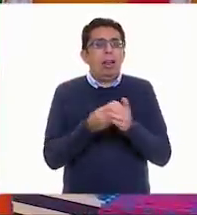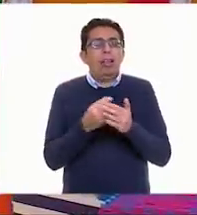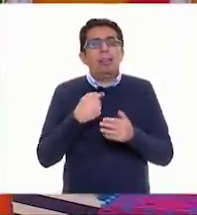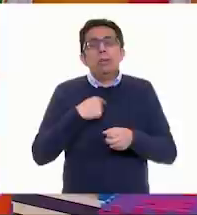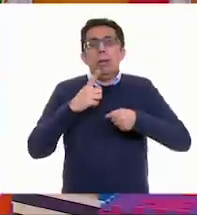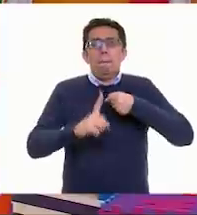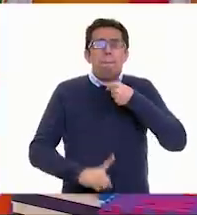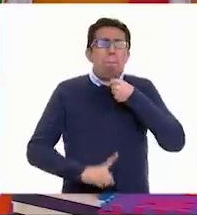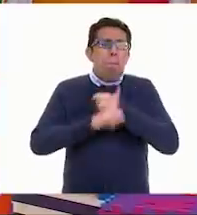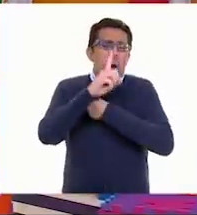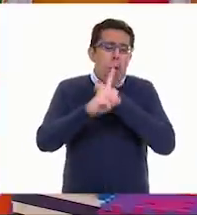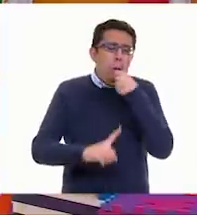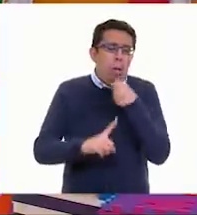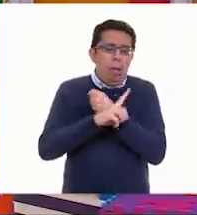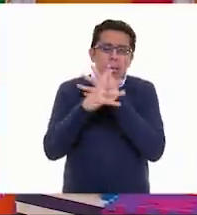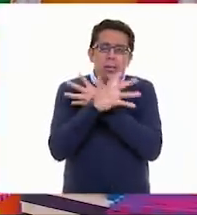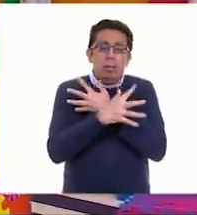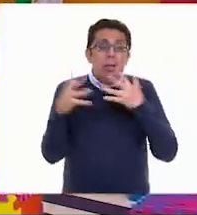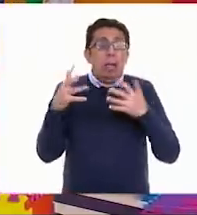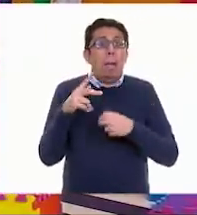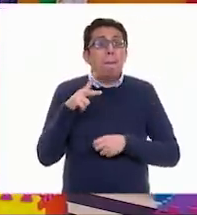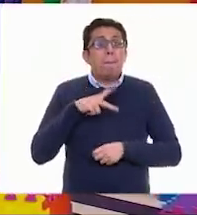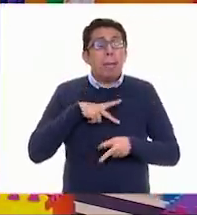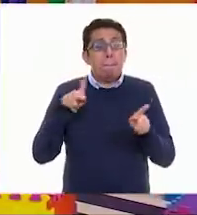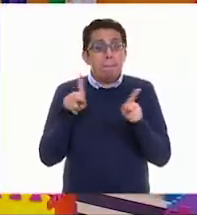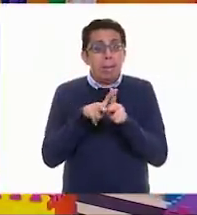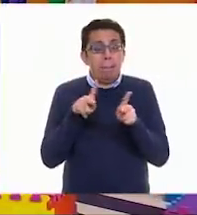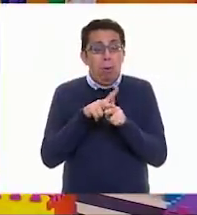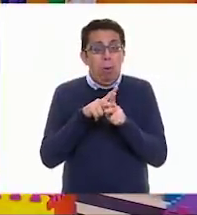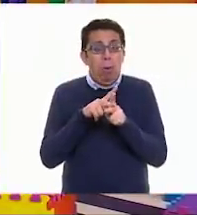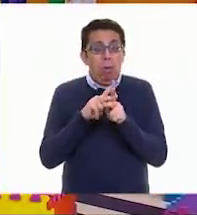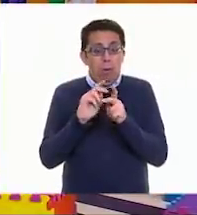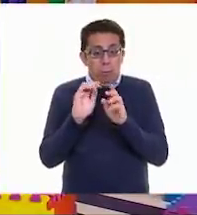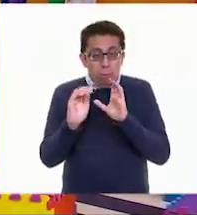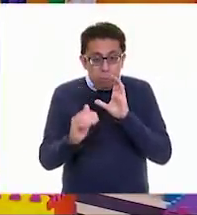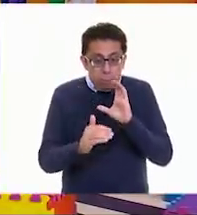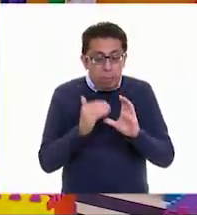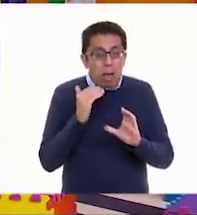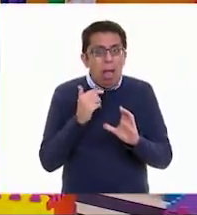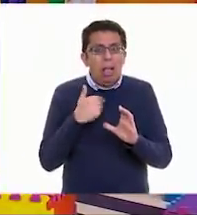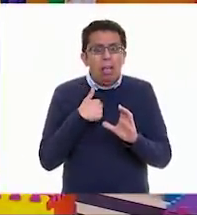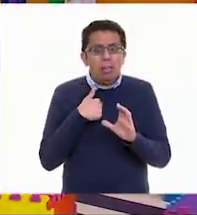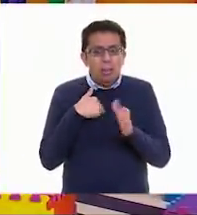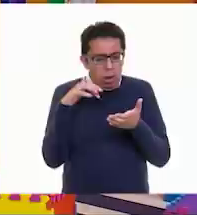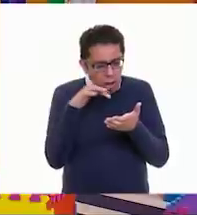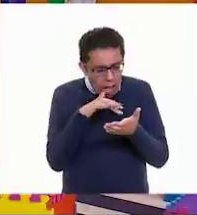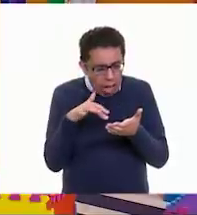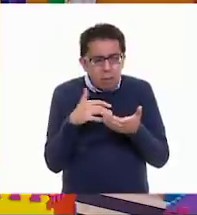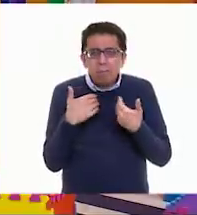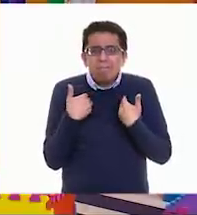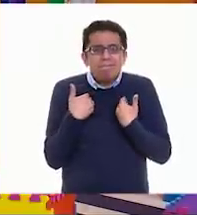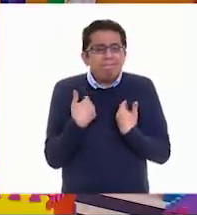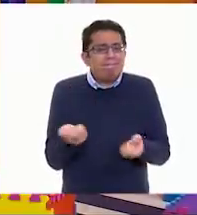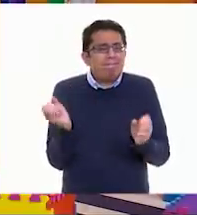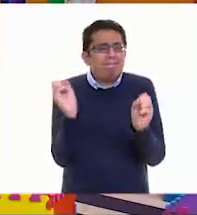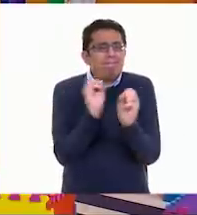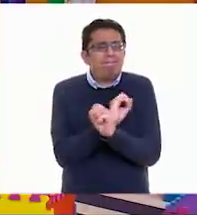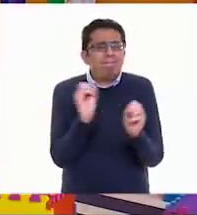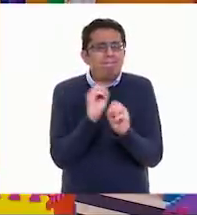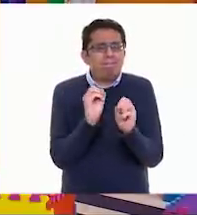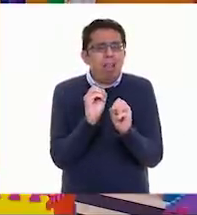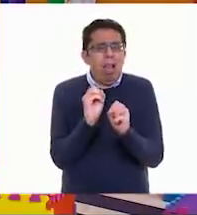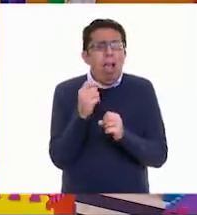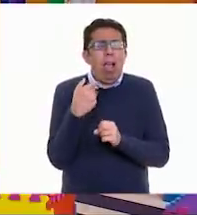problema. A ver, dime, ¿qué te pasó? Mi primo me mandó un mensaje, pero no le entendí nada. Resulta que estaba yo